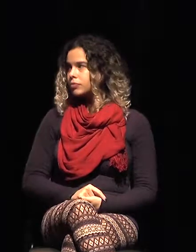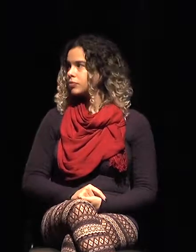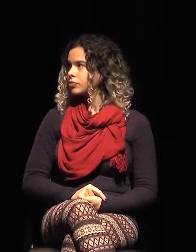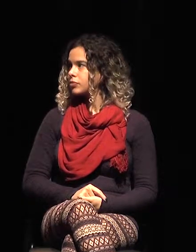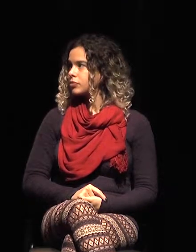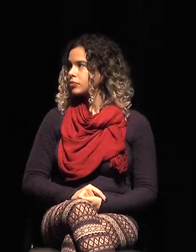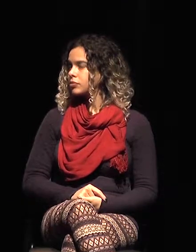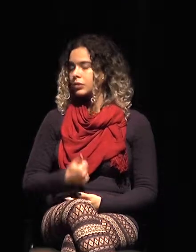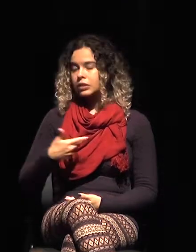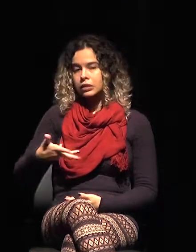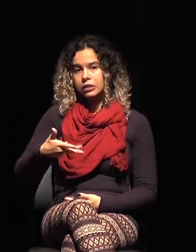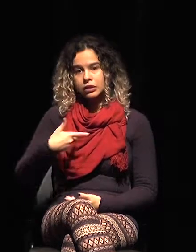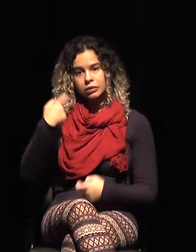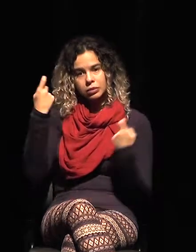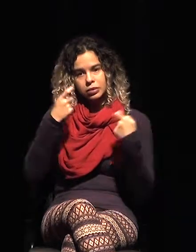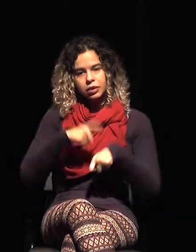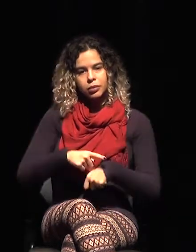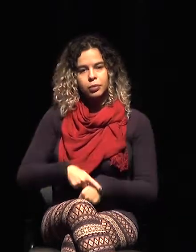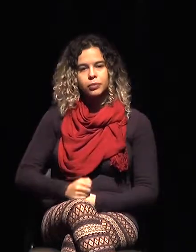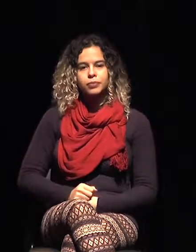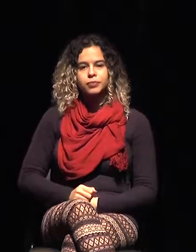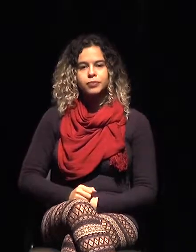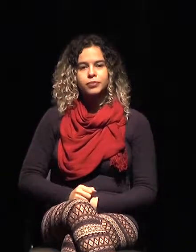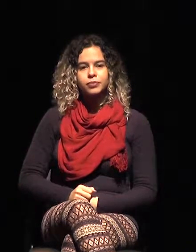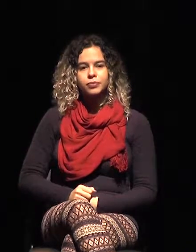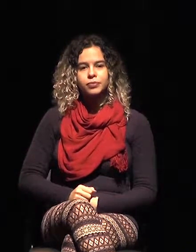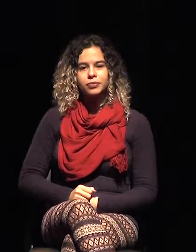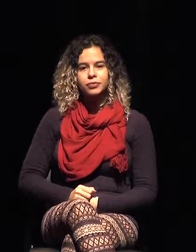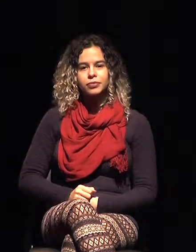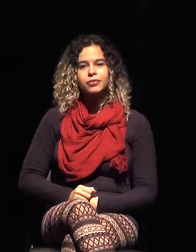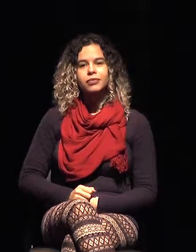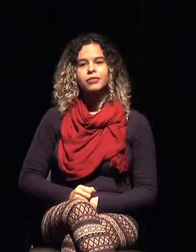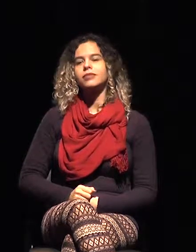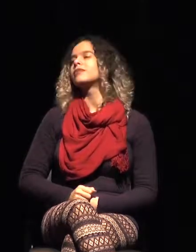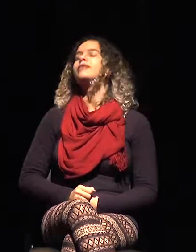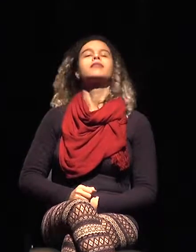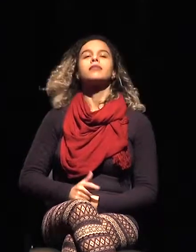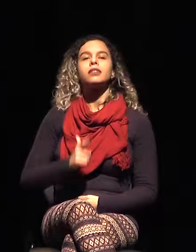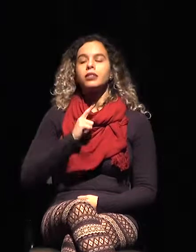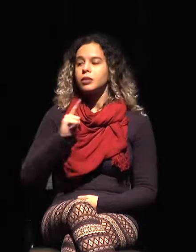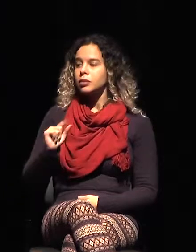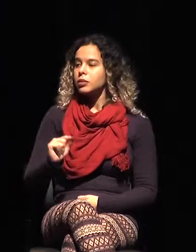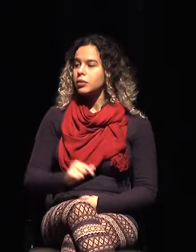Bajé y libramento. Y aquí una especificidad de cada frontera.